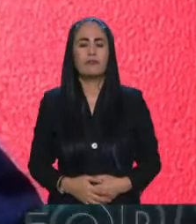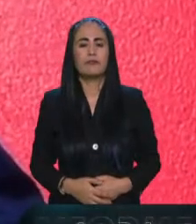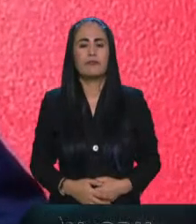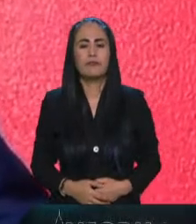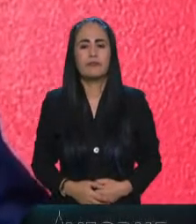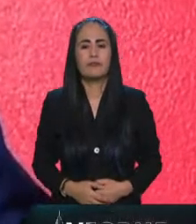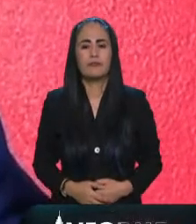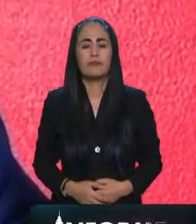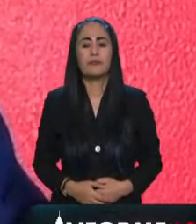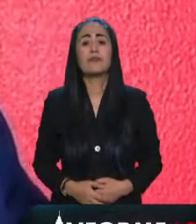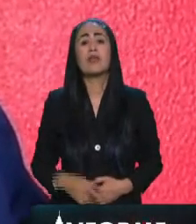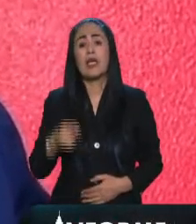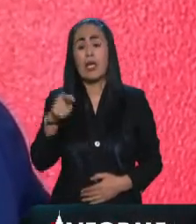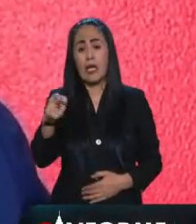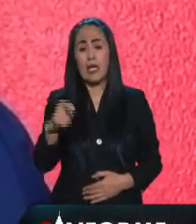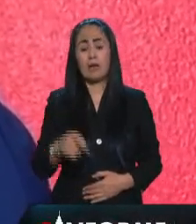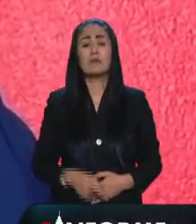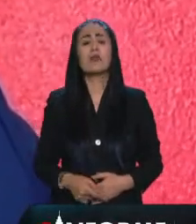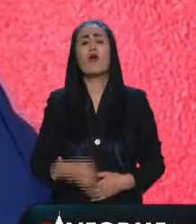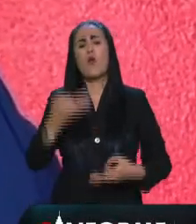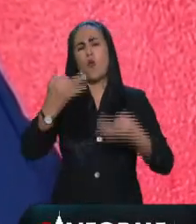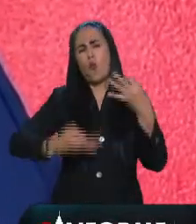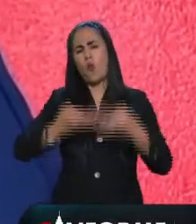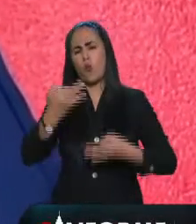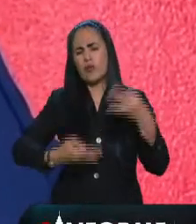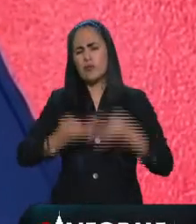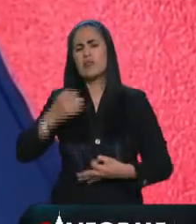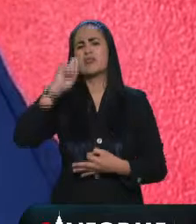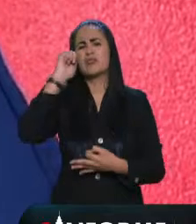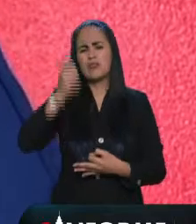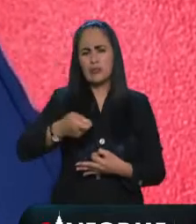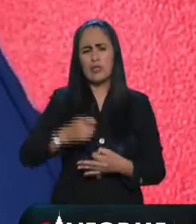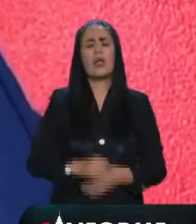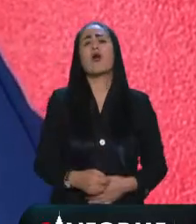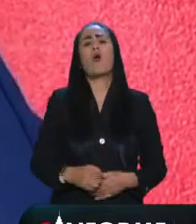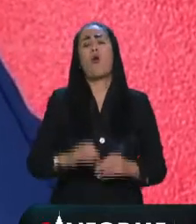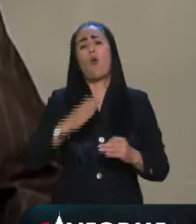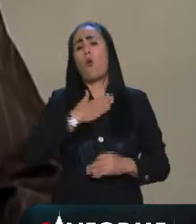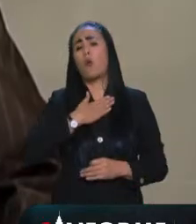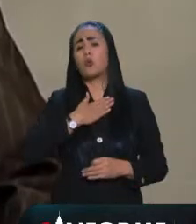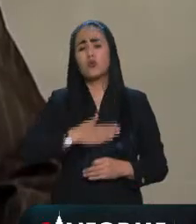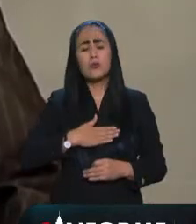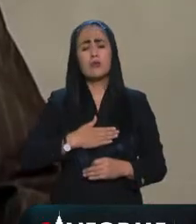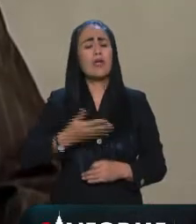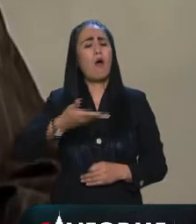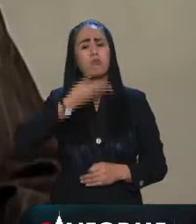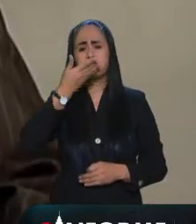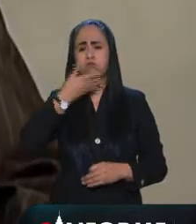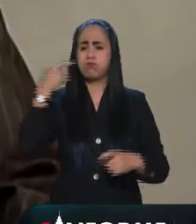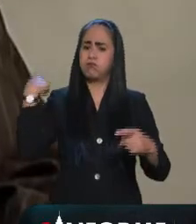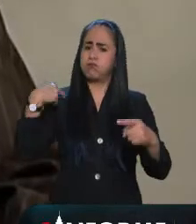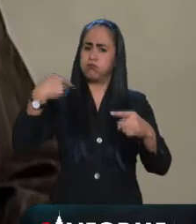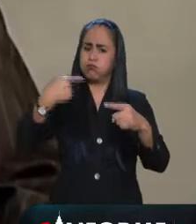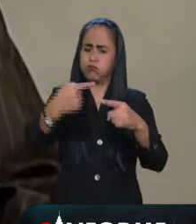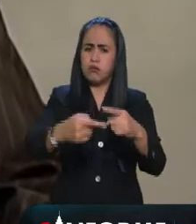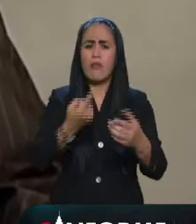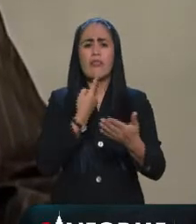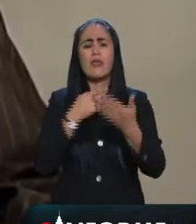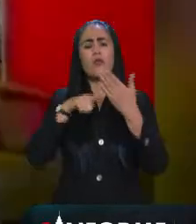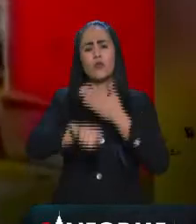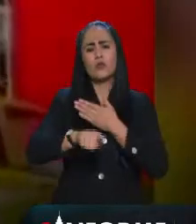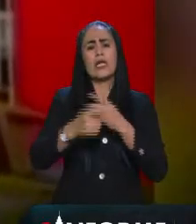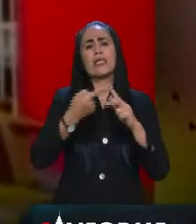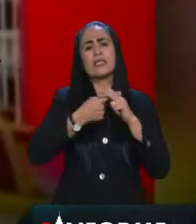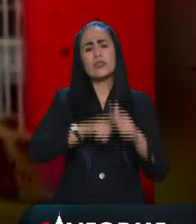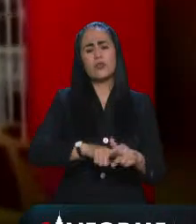a Cuauhtémoc N se le está enjuiciando mediante el modelo de justicia tradicional ya que las denuncias fueron hechas en 2014